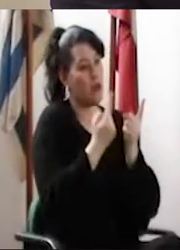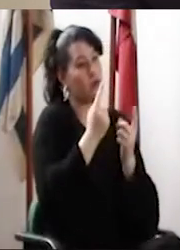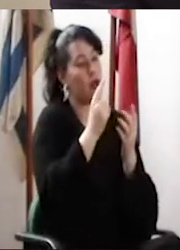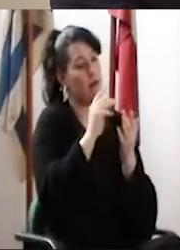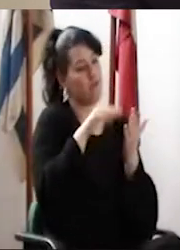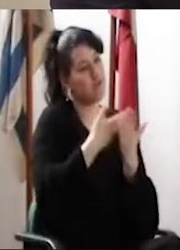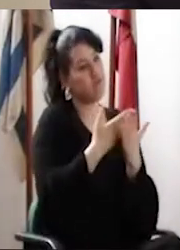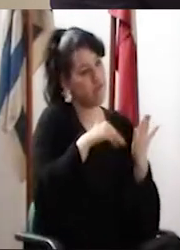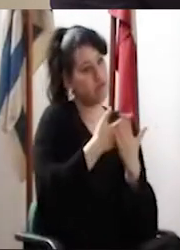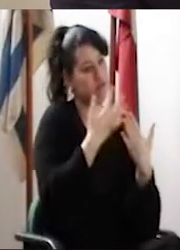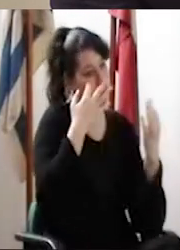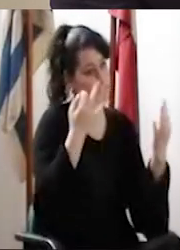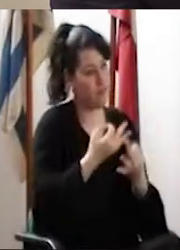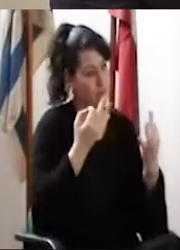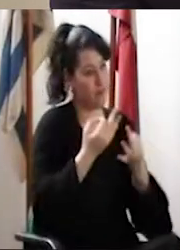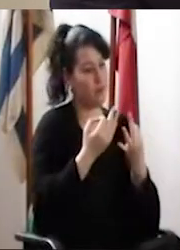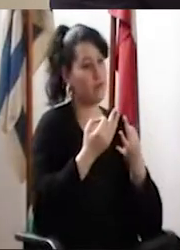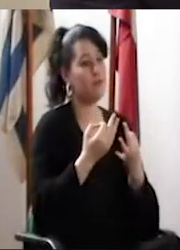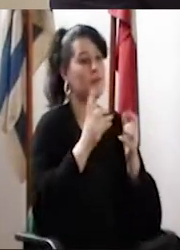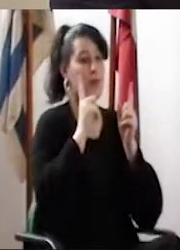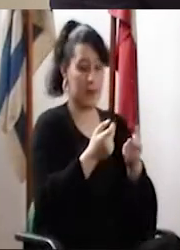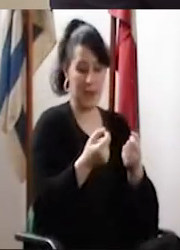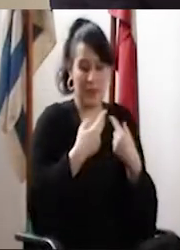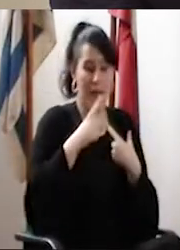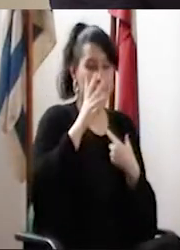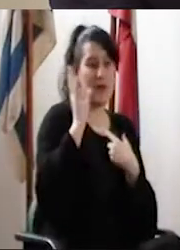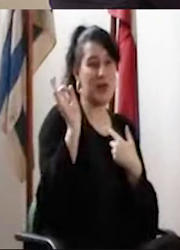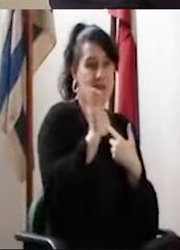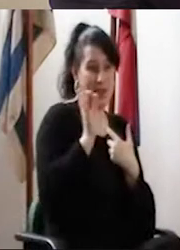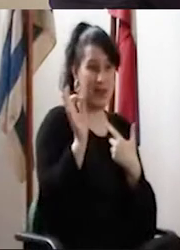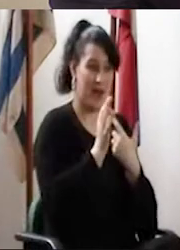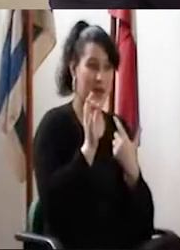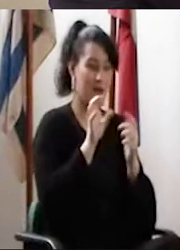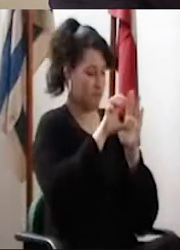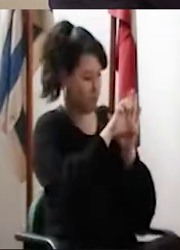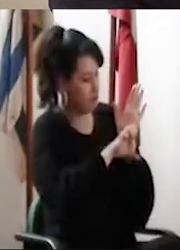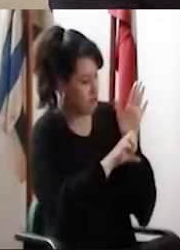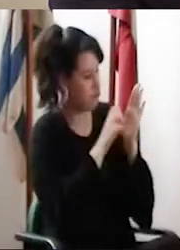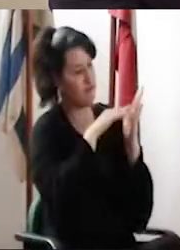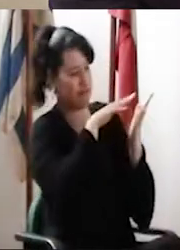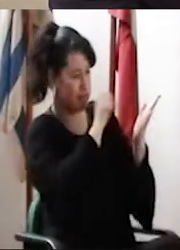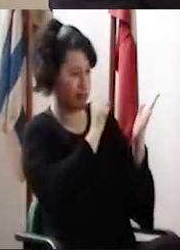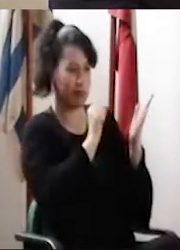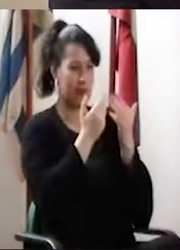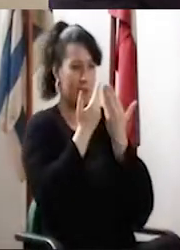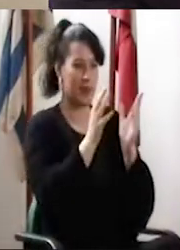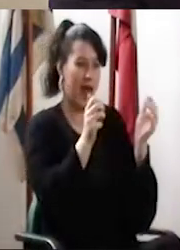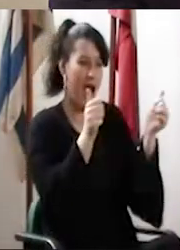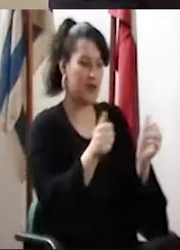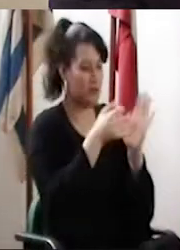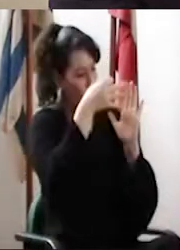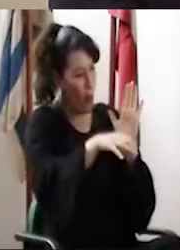con algunas propuestas en particular, incluso nos ha dado la posibilidad de la interpretación del estatuto y la